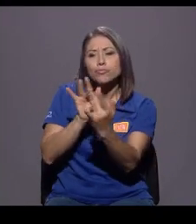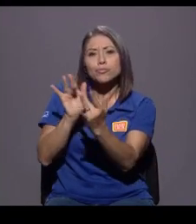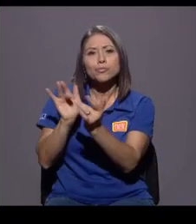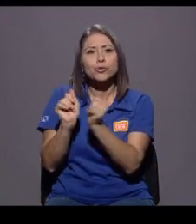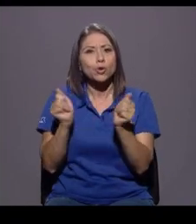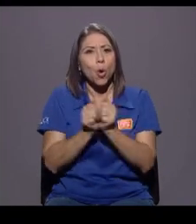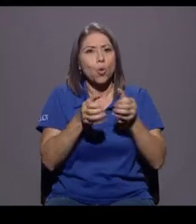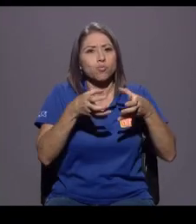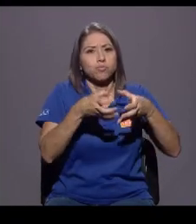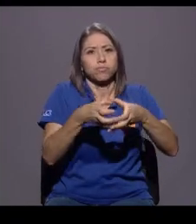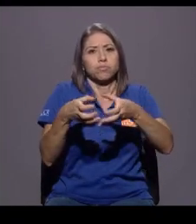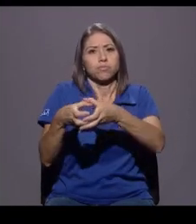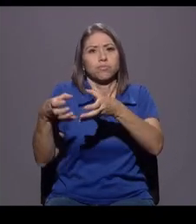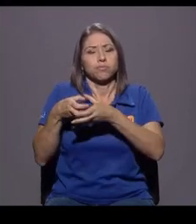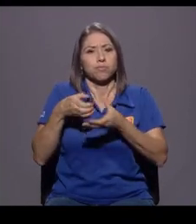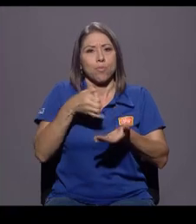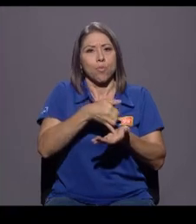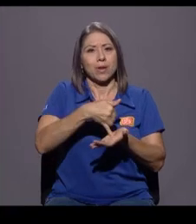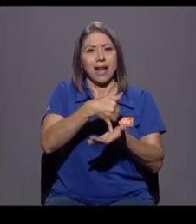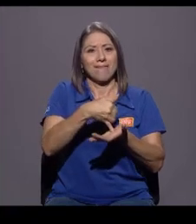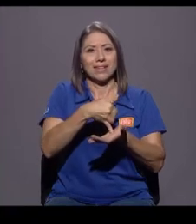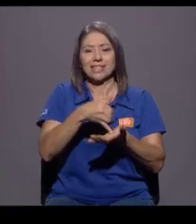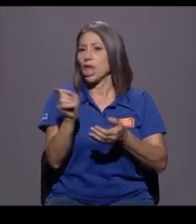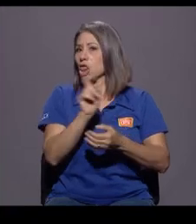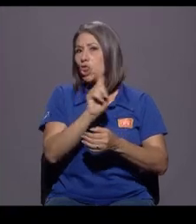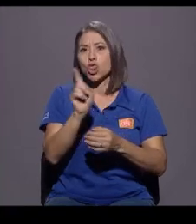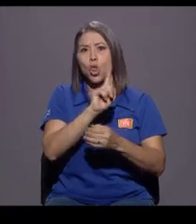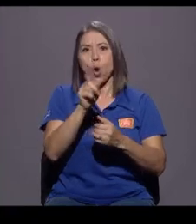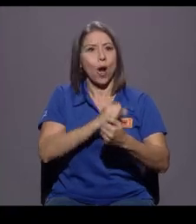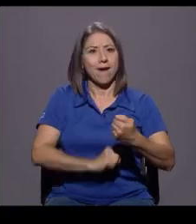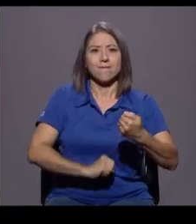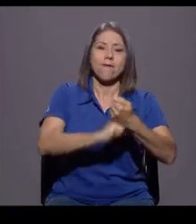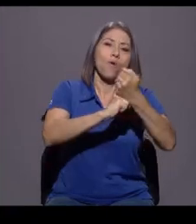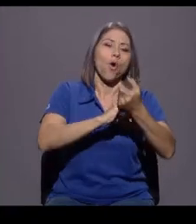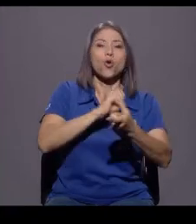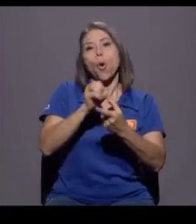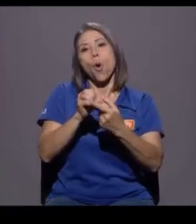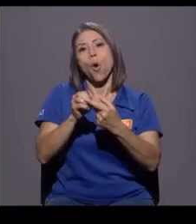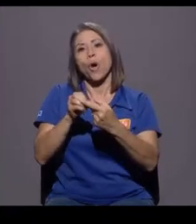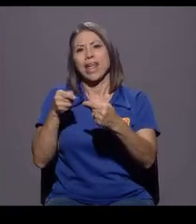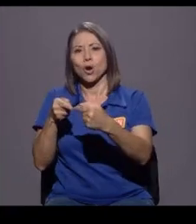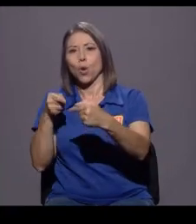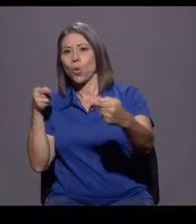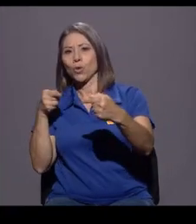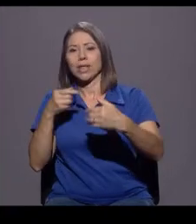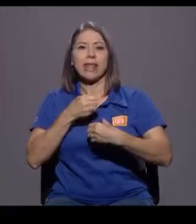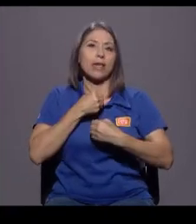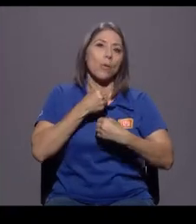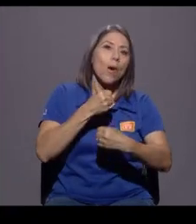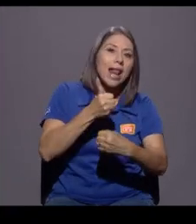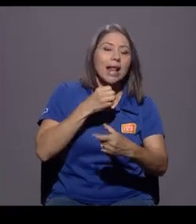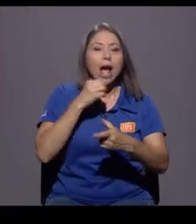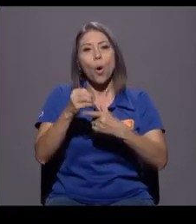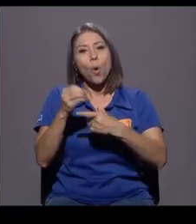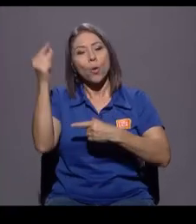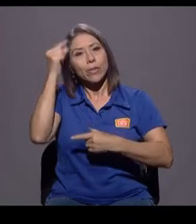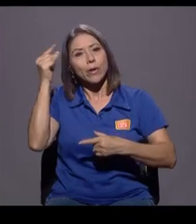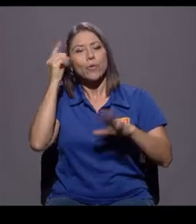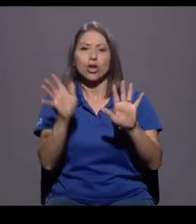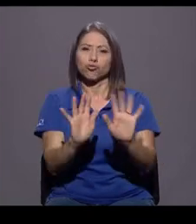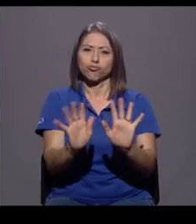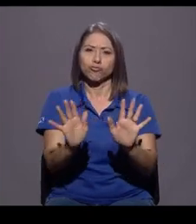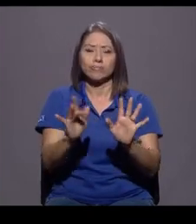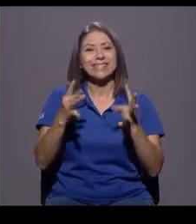necesariamente a favor o en contra de huelga o a favor o en contra de gobierno, ¿verdad? Sino intentar